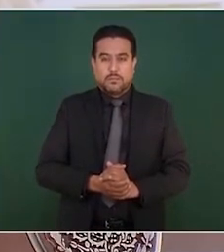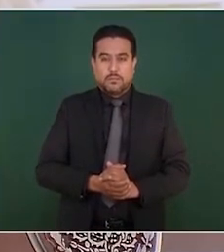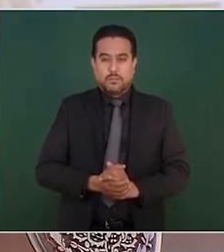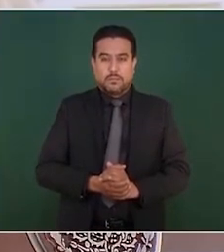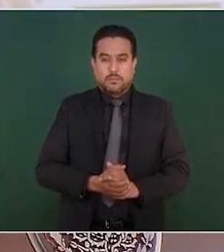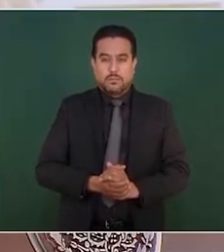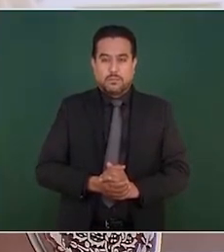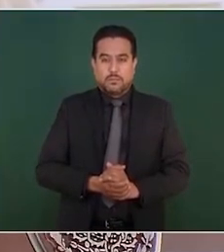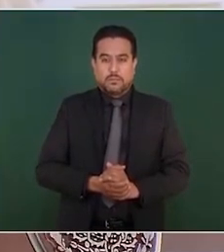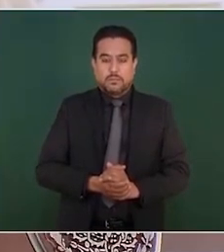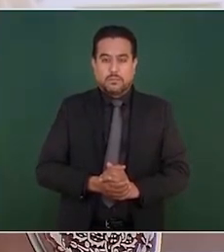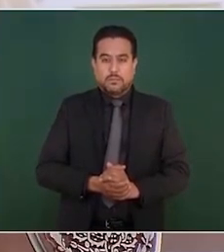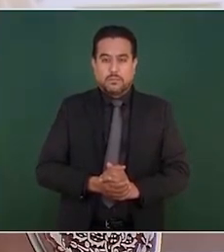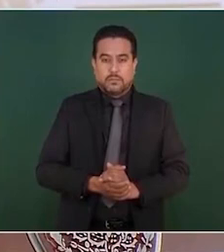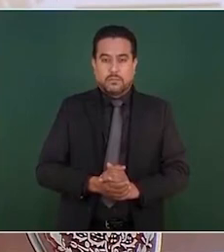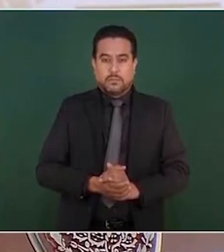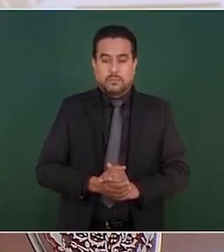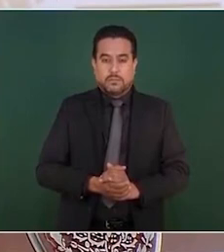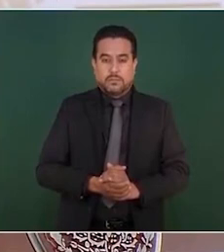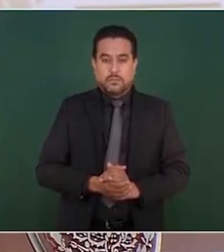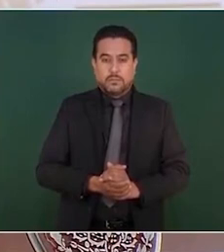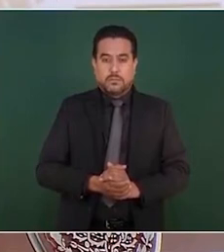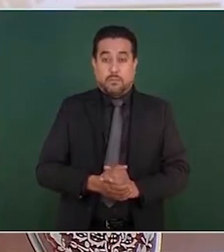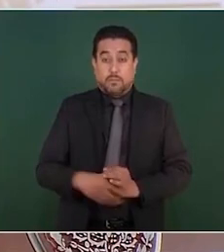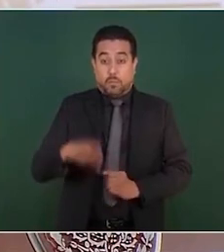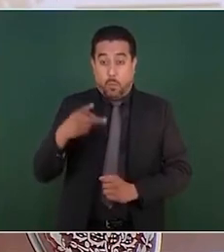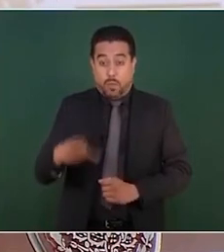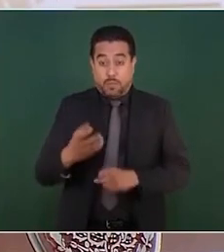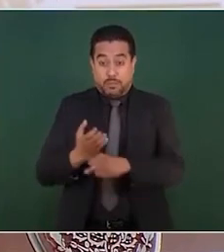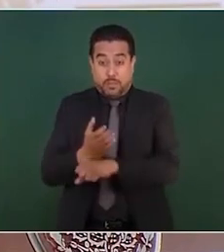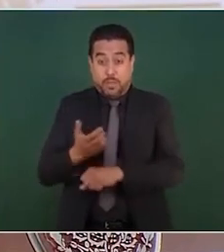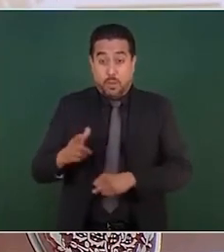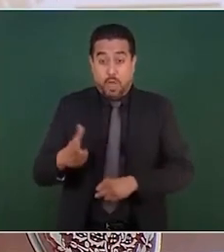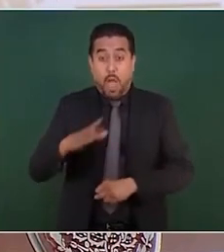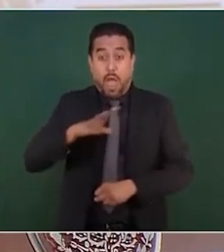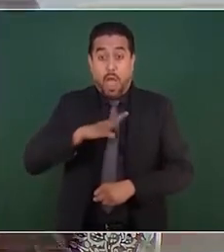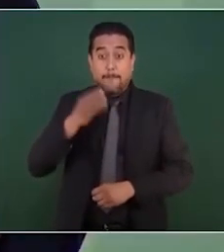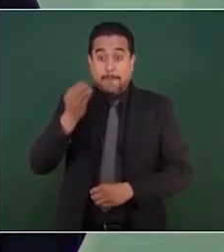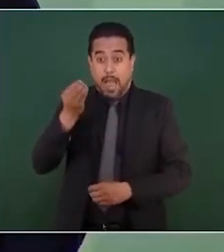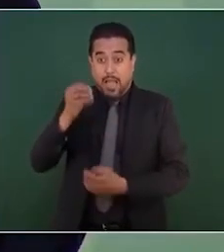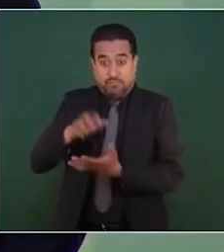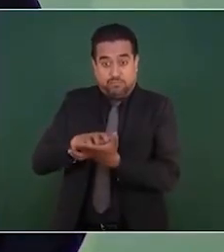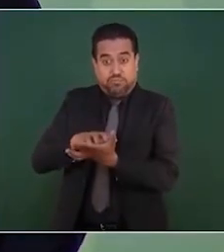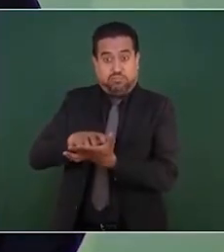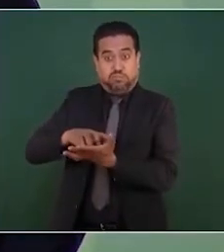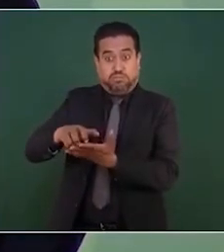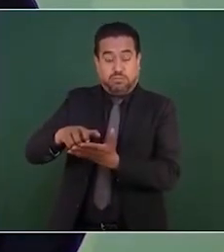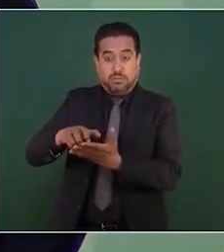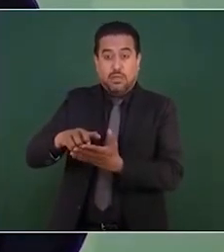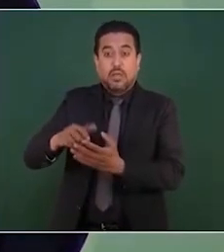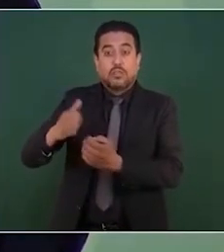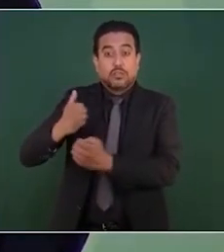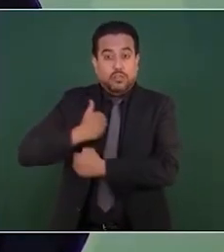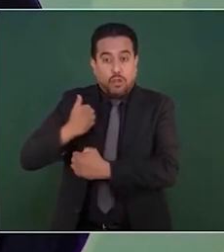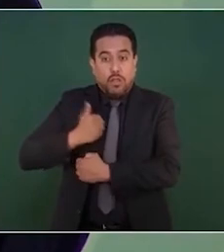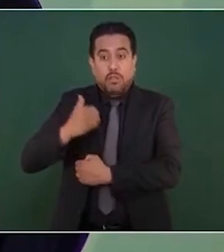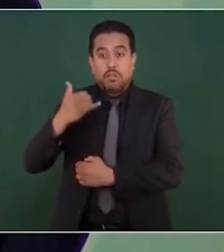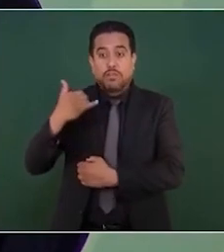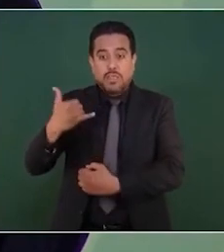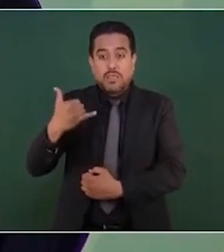que tiene más elementos tanto de la Guardia Nacional como de el Ejército